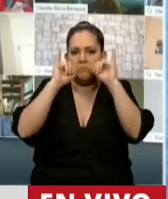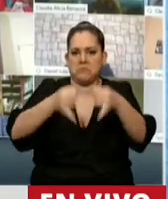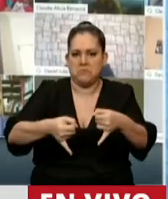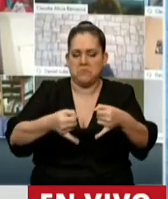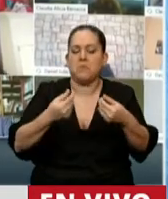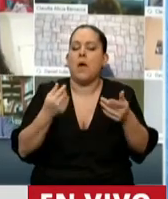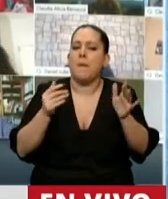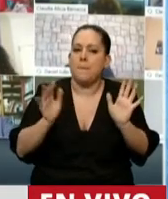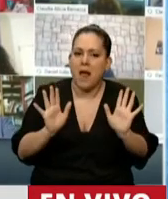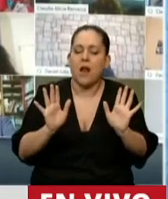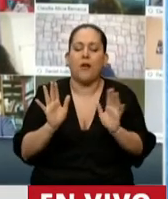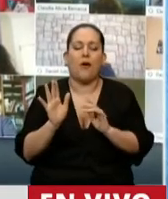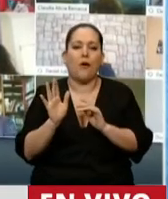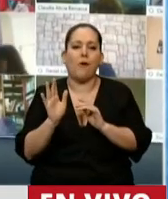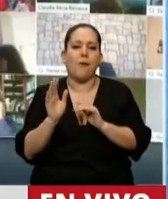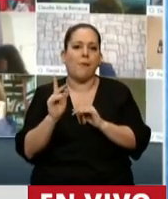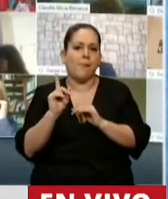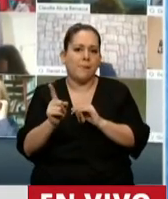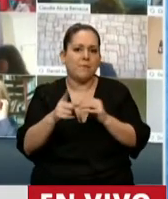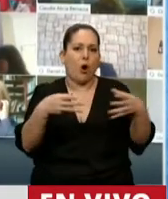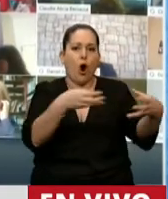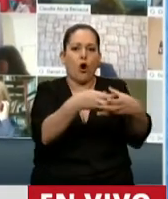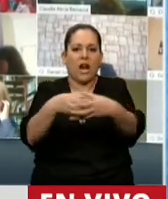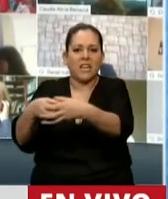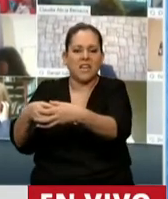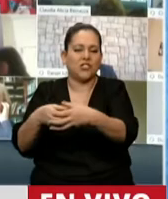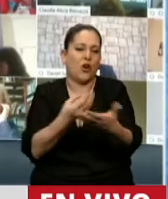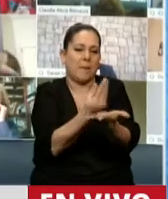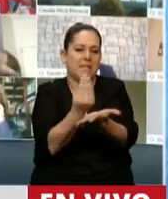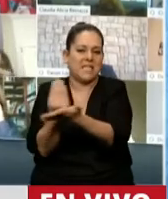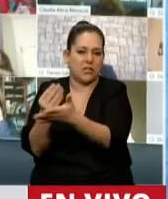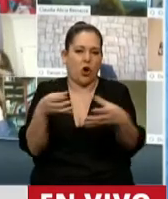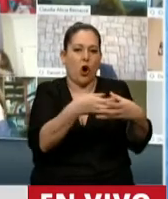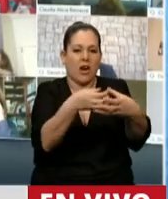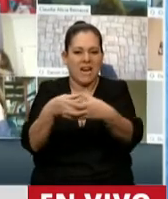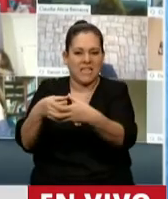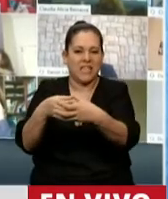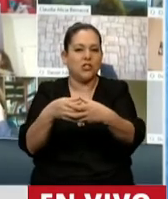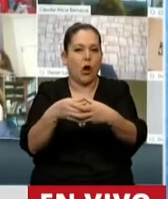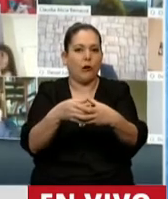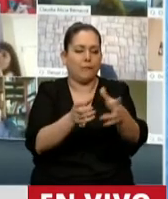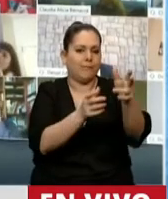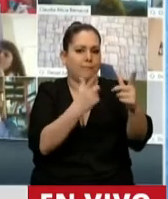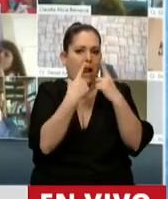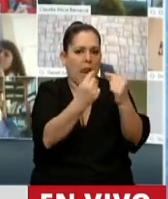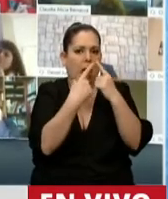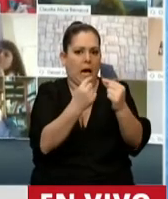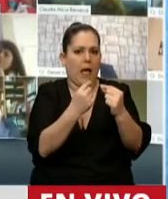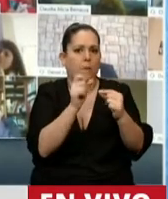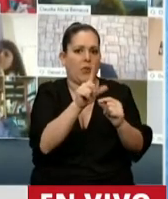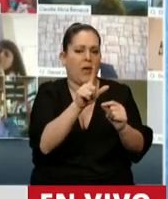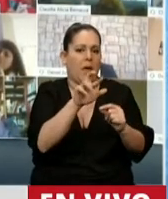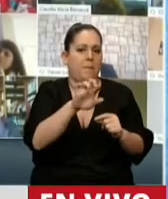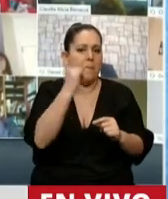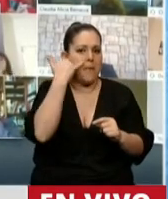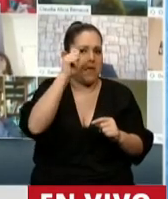interpretara lo que están manifestando las organizaciones de representatividad de los sectores pymes. Y por eso que cuando se presentó,